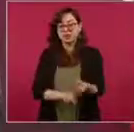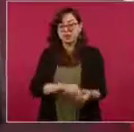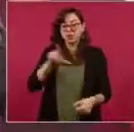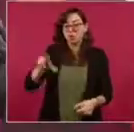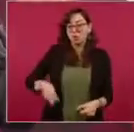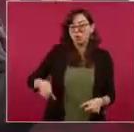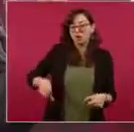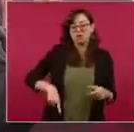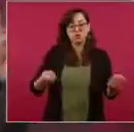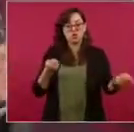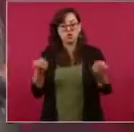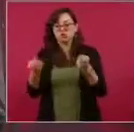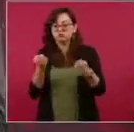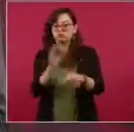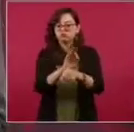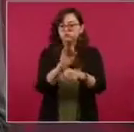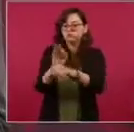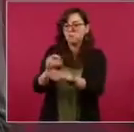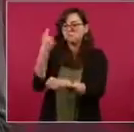Y eso fue lo que padecimos.